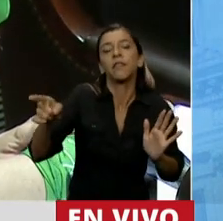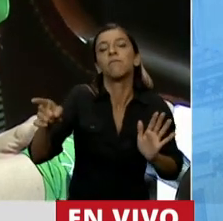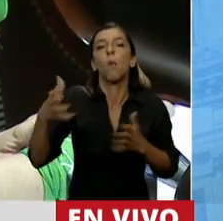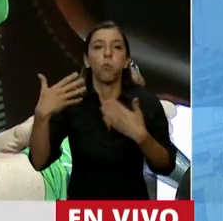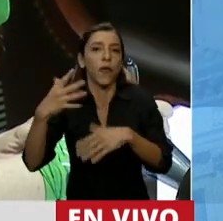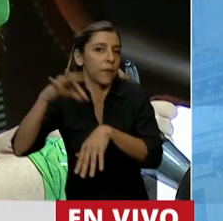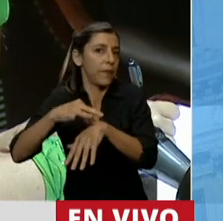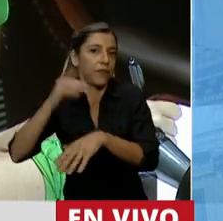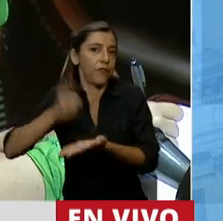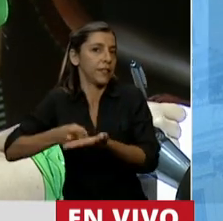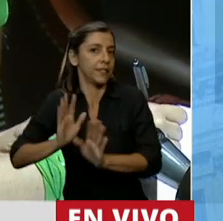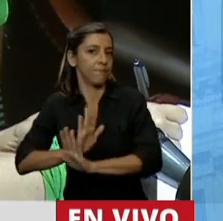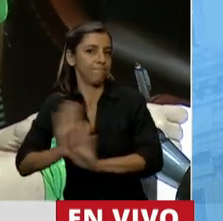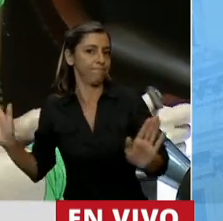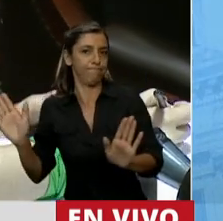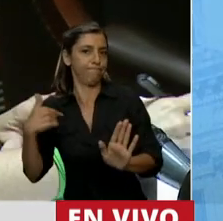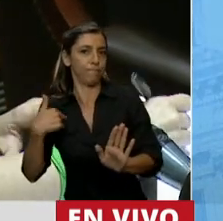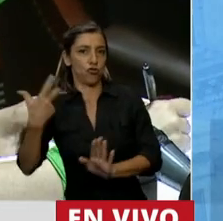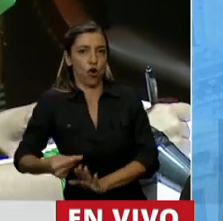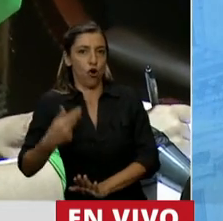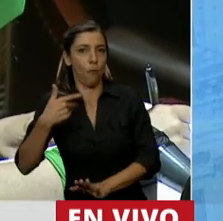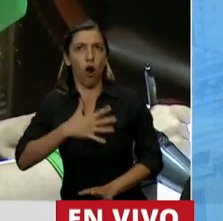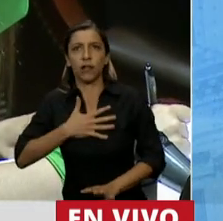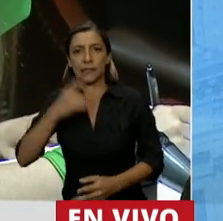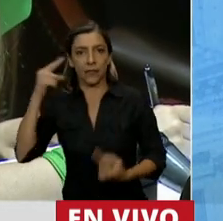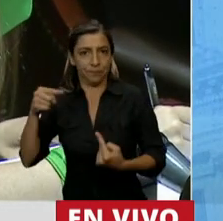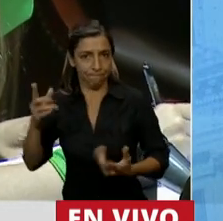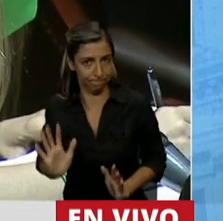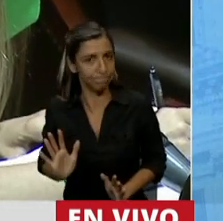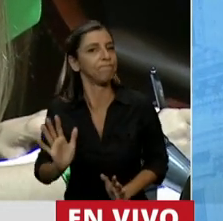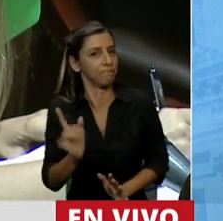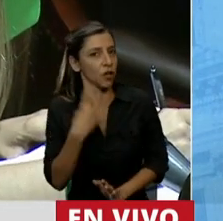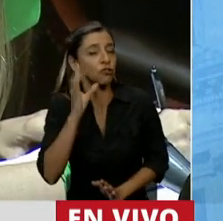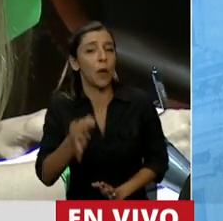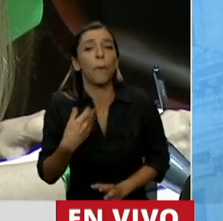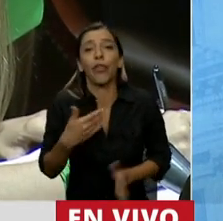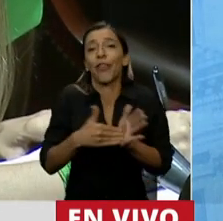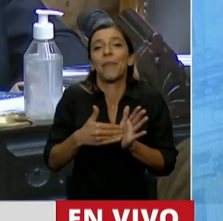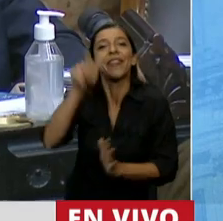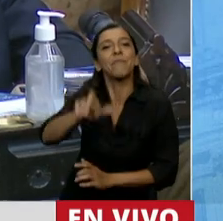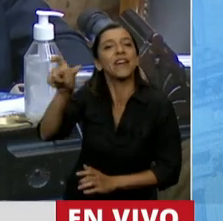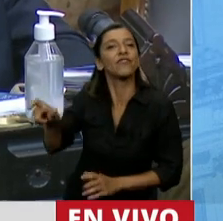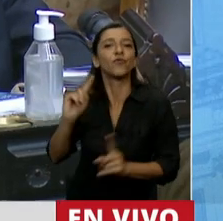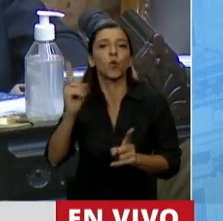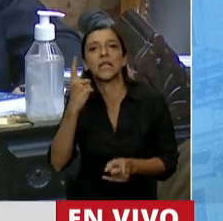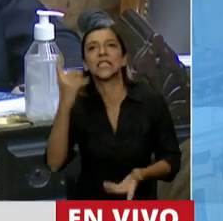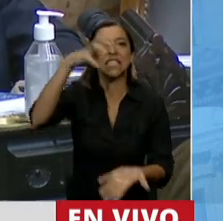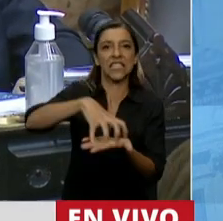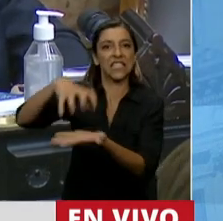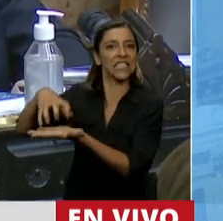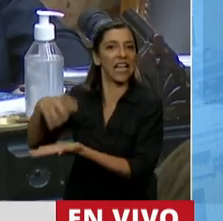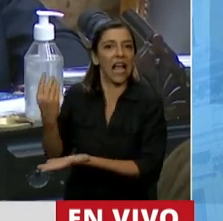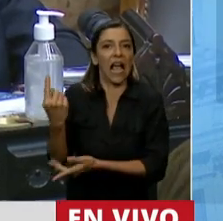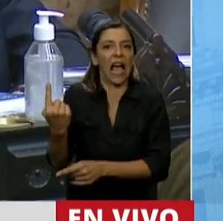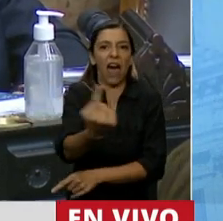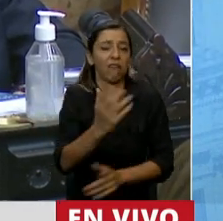también señalamos que la objeción de conciencia es de las personas y no de las instituciones. Muchos de estos motivos que acabo de desarrollar